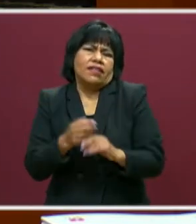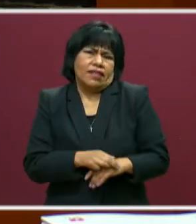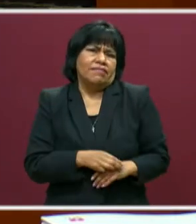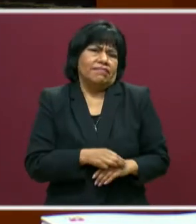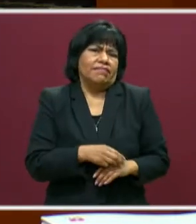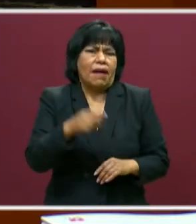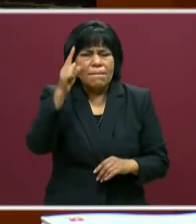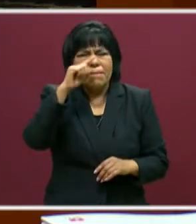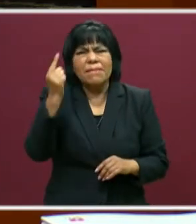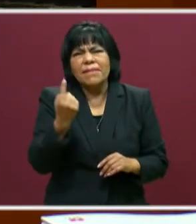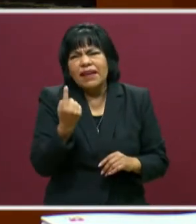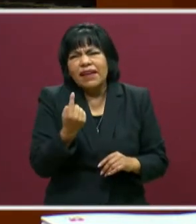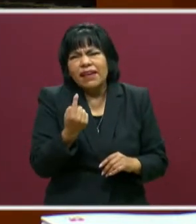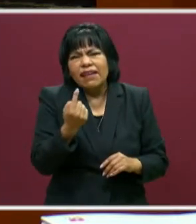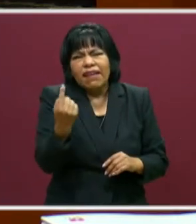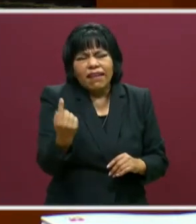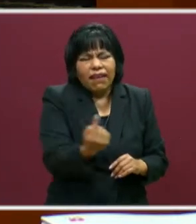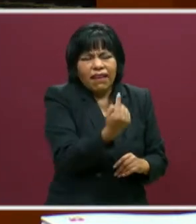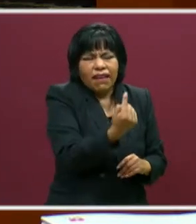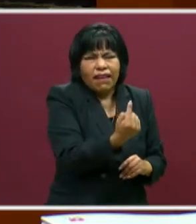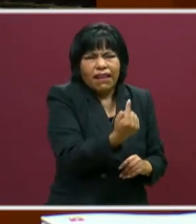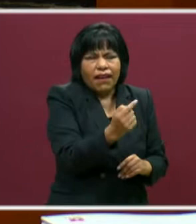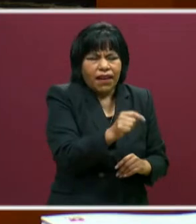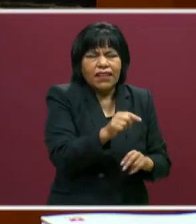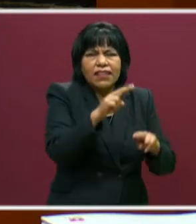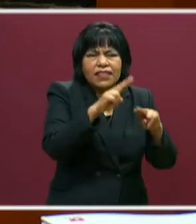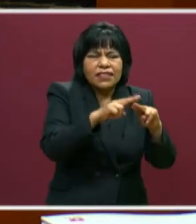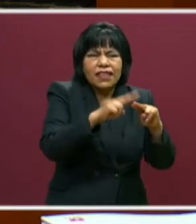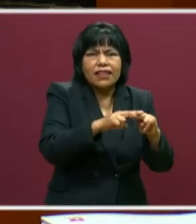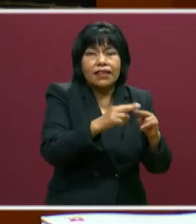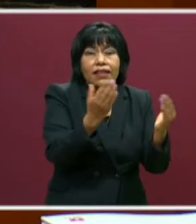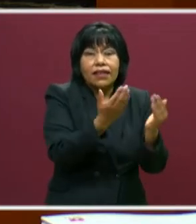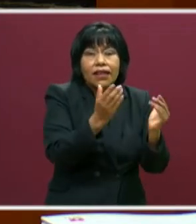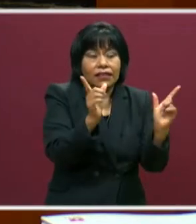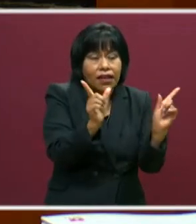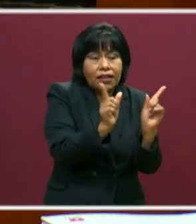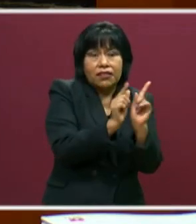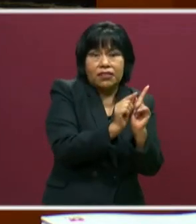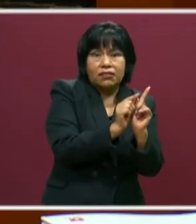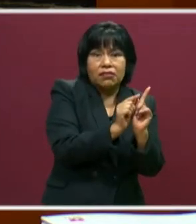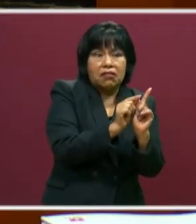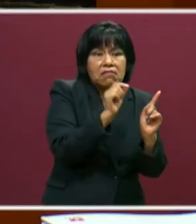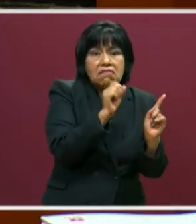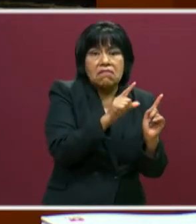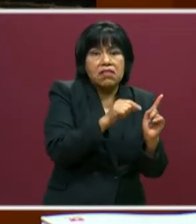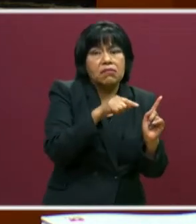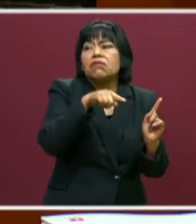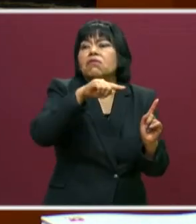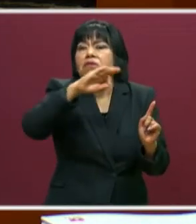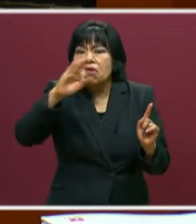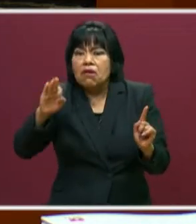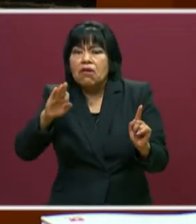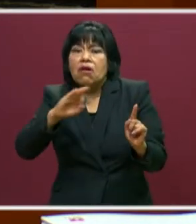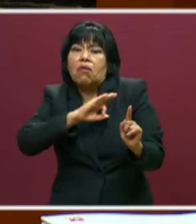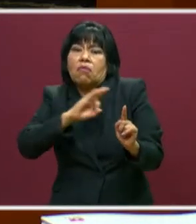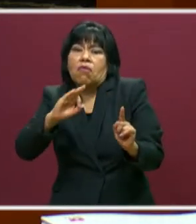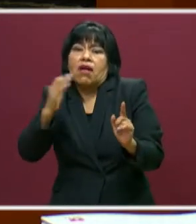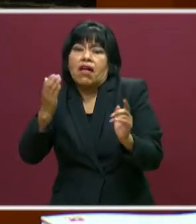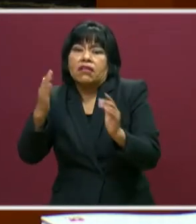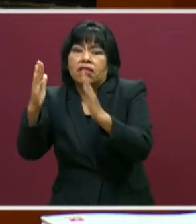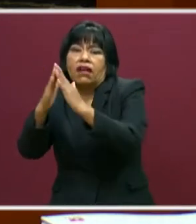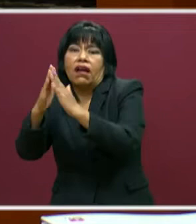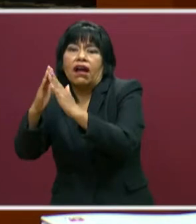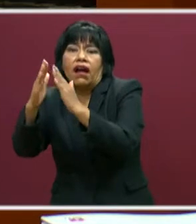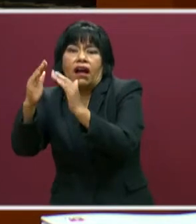¿Para qué lo quiero presencial? Para que haga lo mismo. Si nos damos cuenta como, entonces, uno la primera pregunta. Ah, caray,